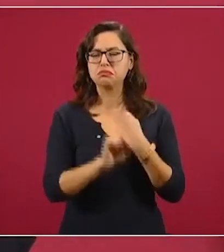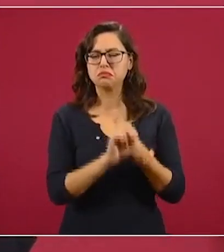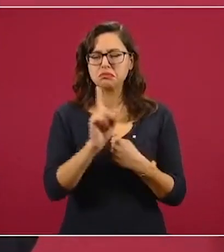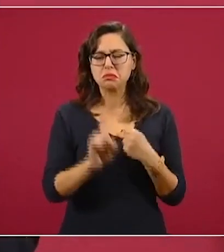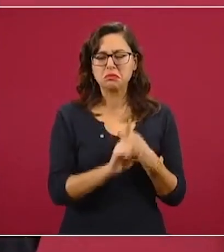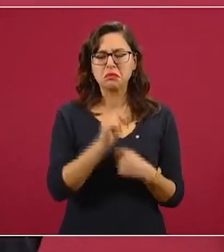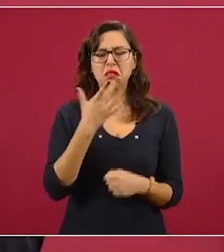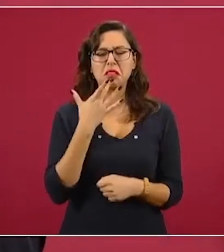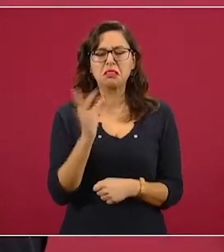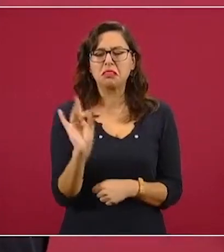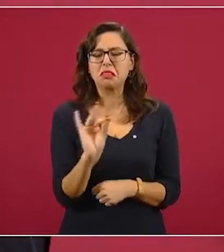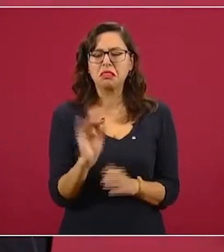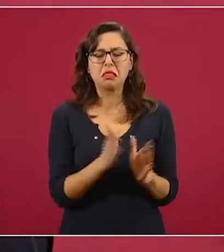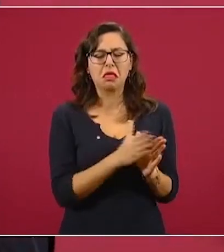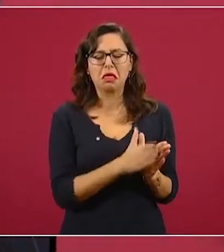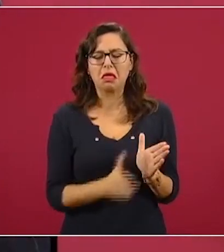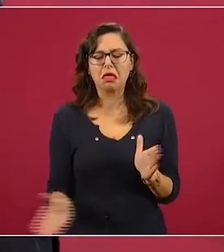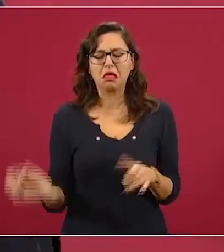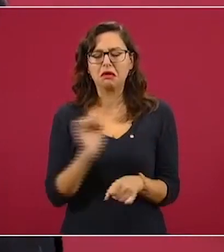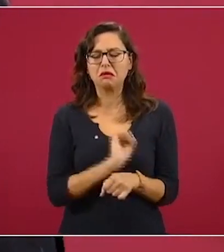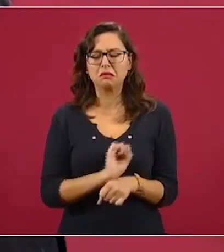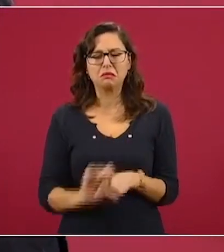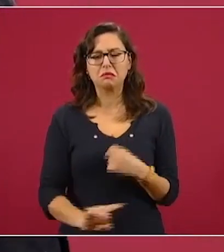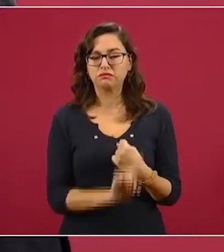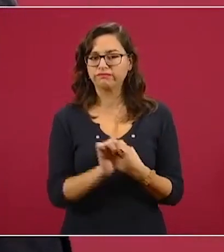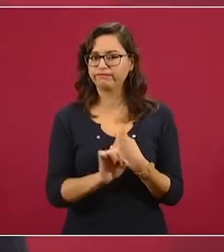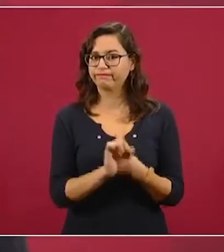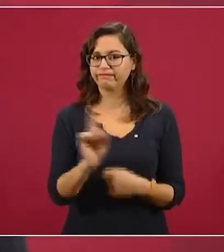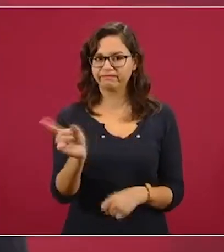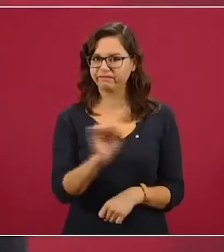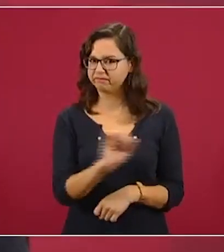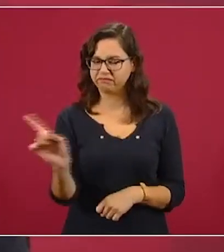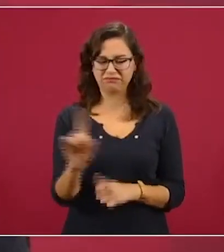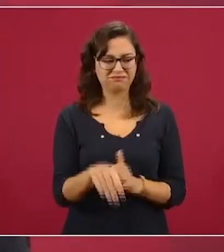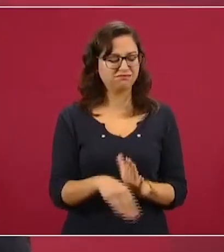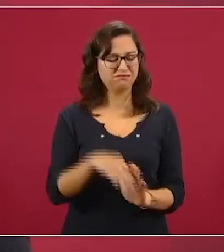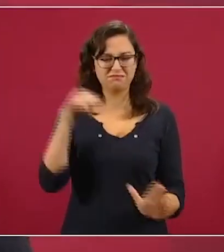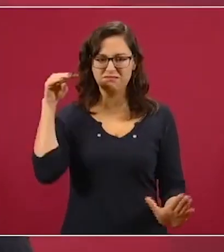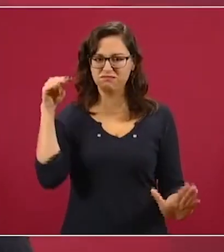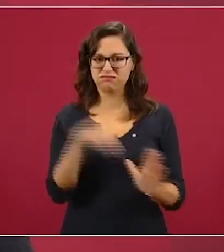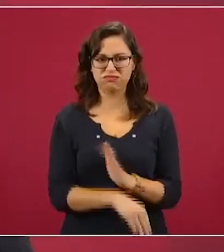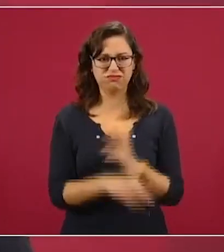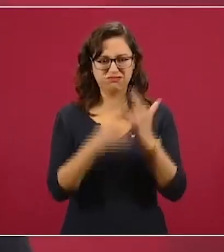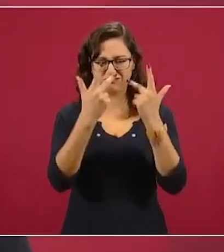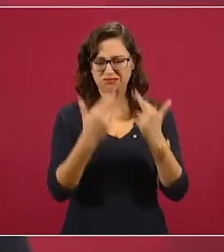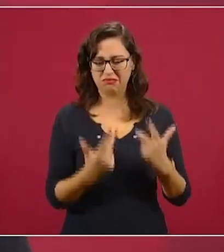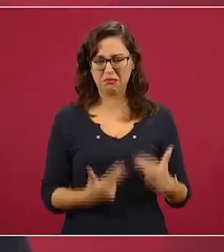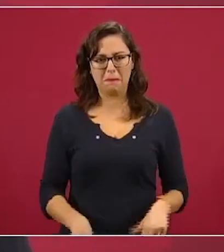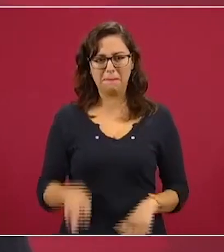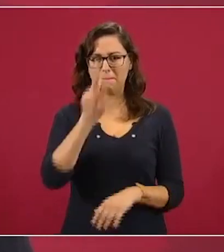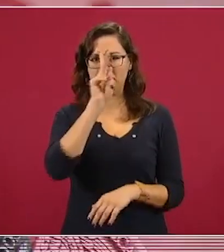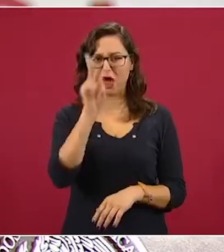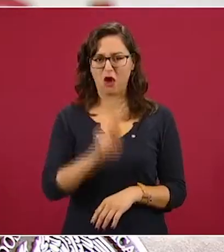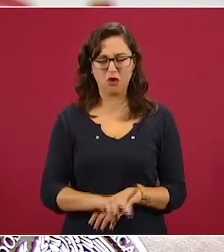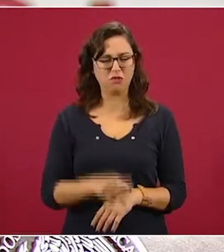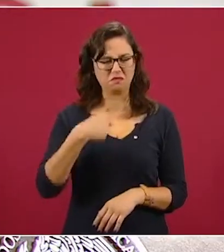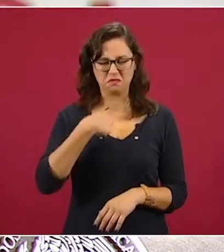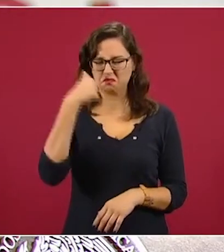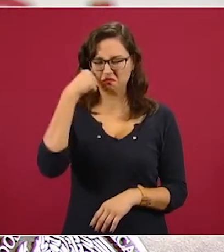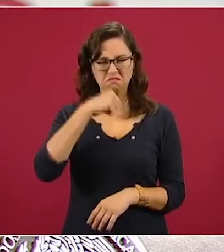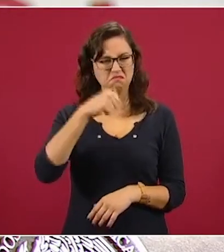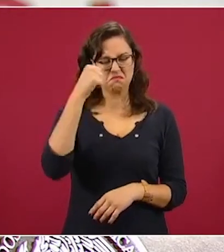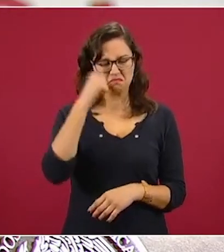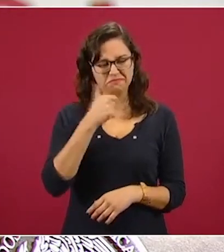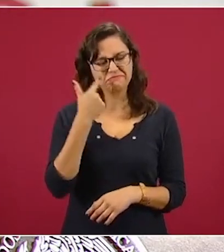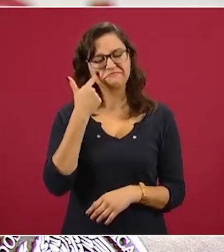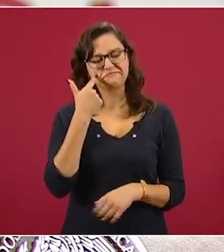que era una decadencia lo que se padecía, un proceso